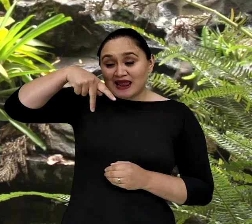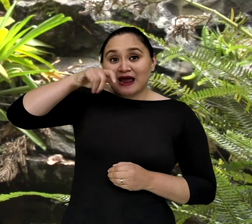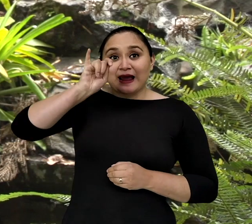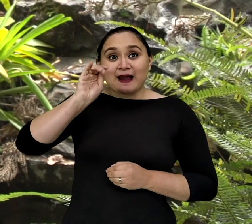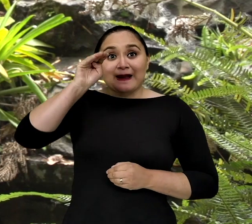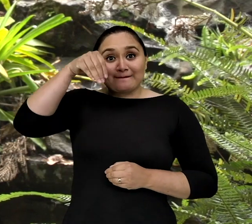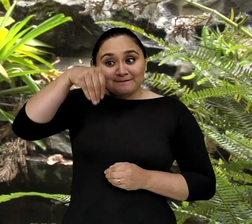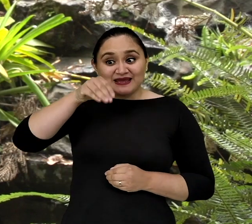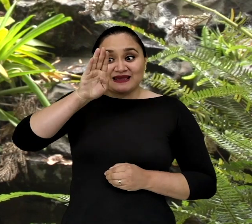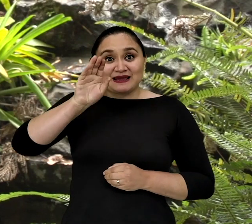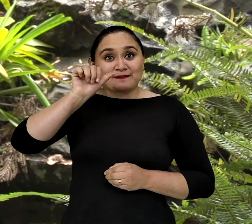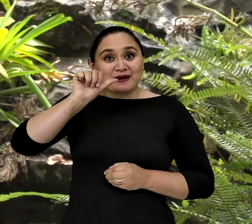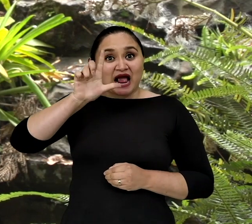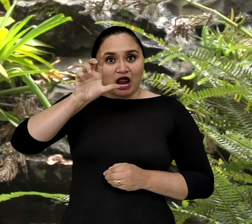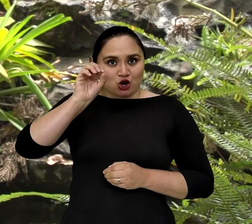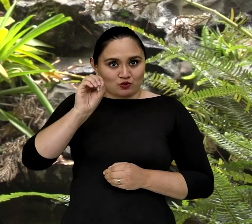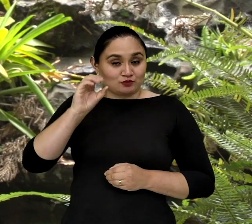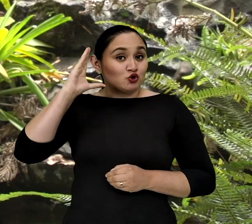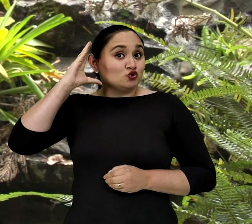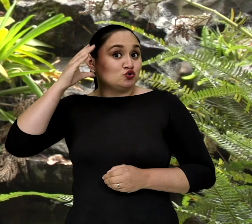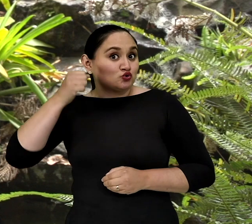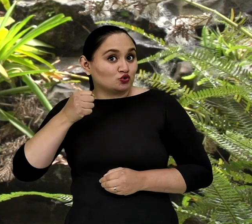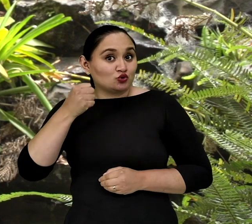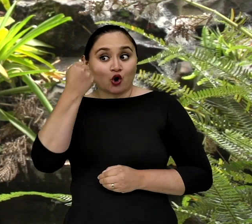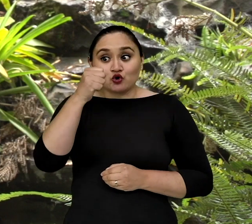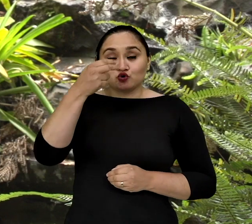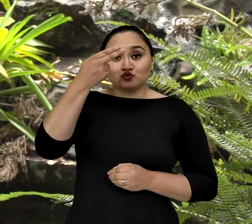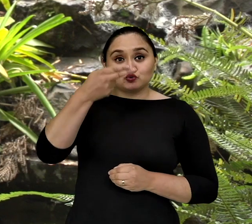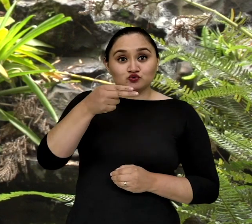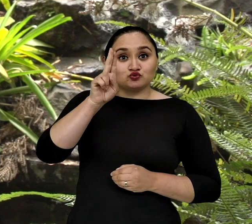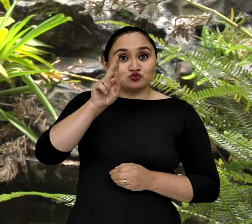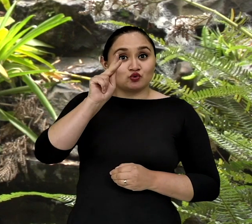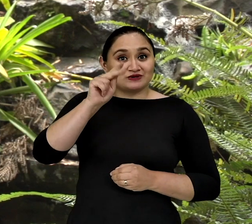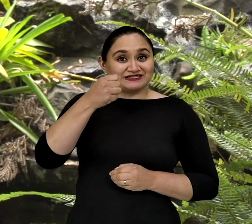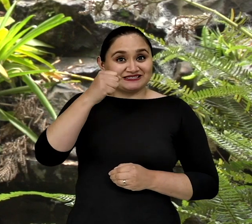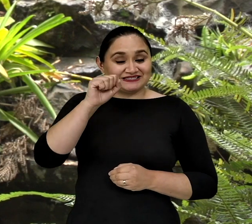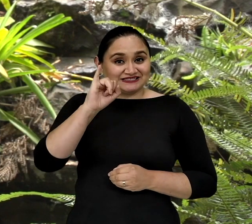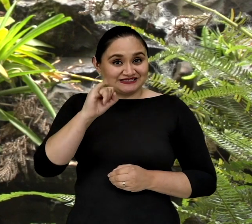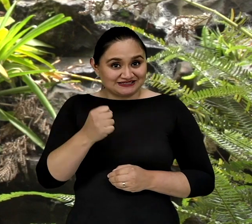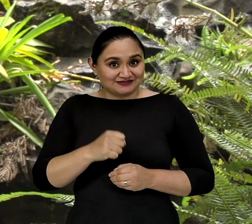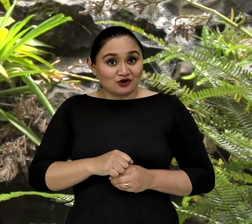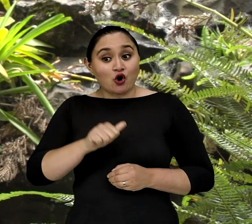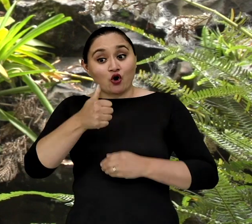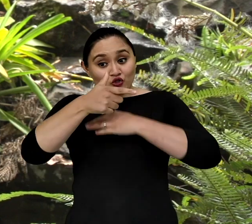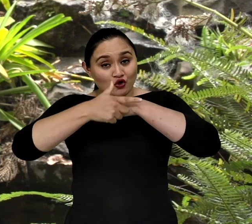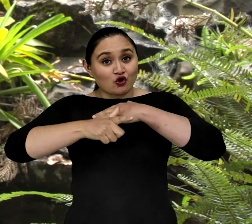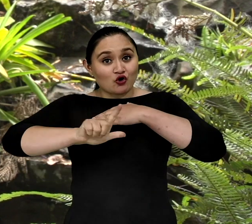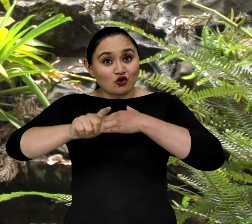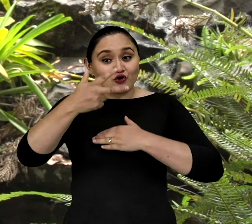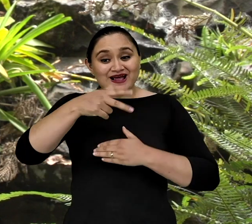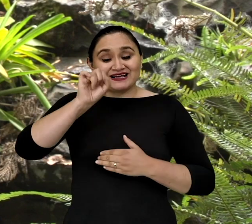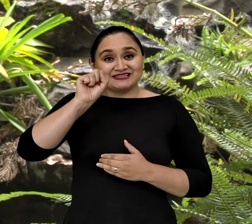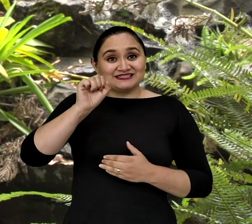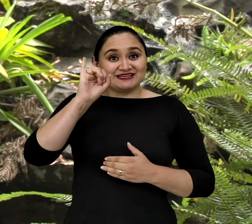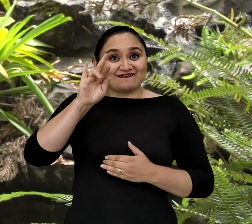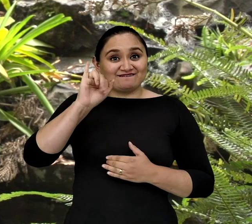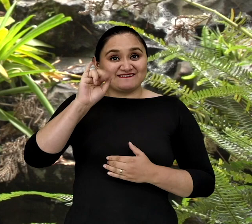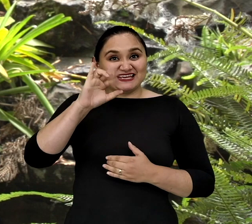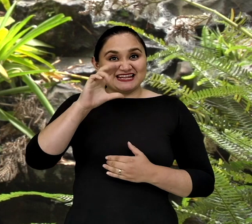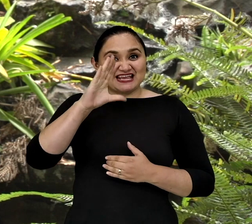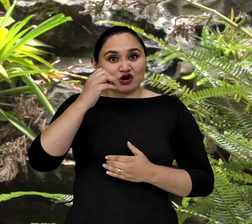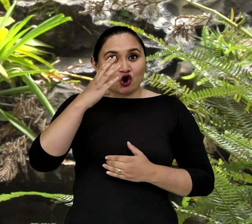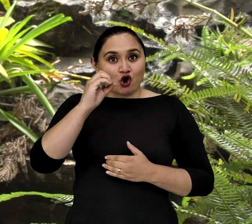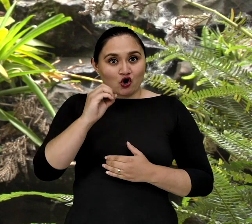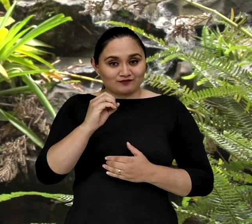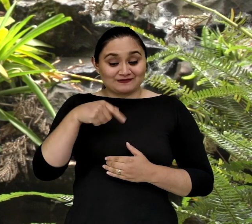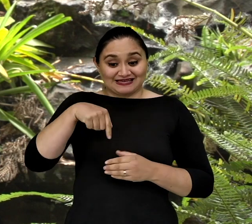pímbalos En Cuenca, shuxis Jimbiricos en la ciudad de Loja Y aquí en